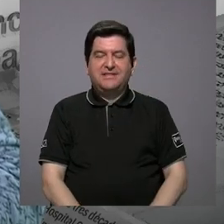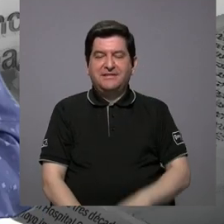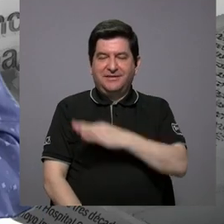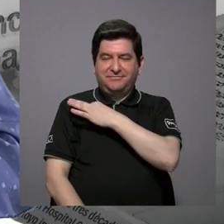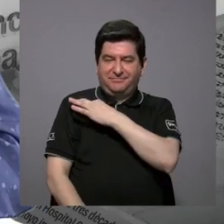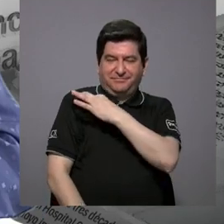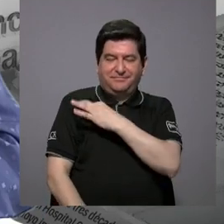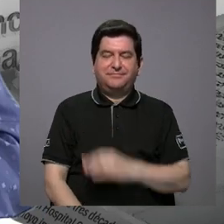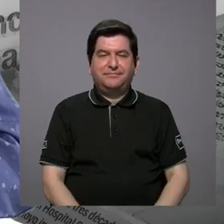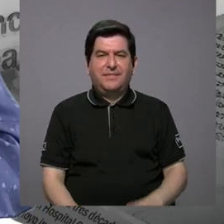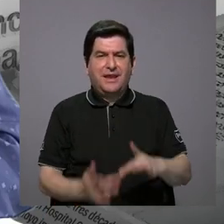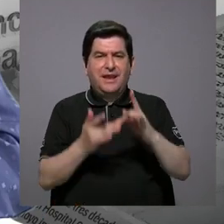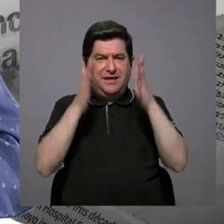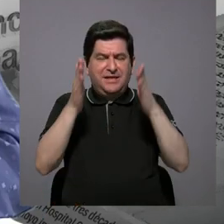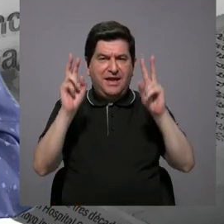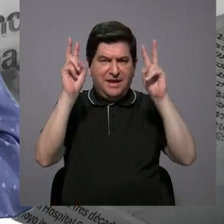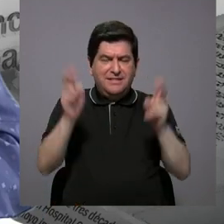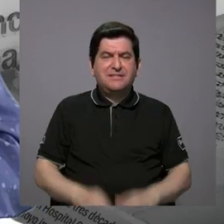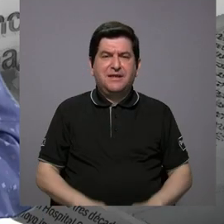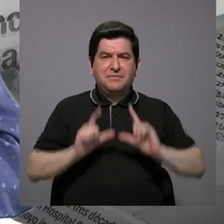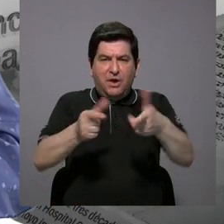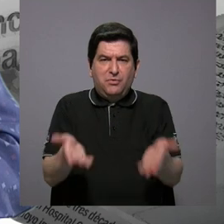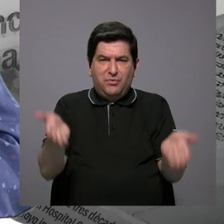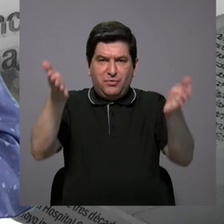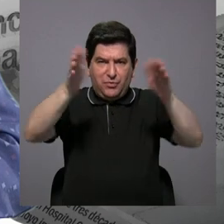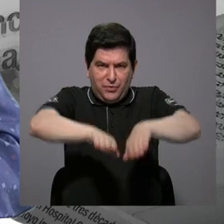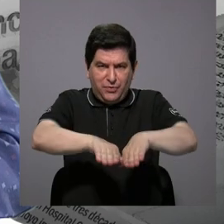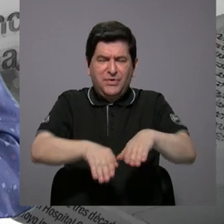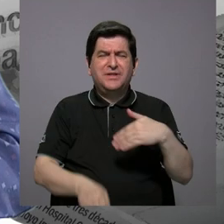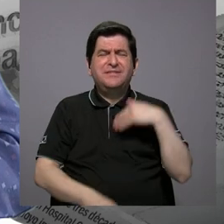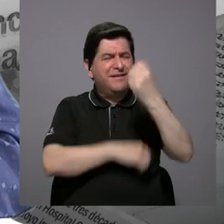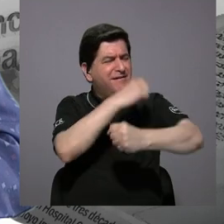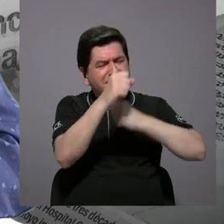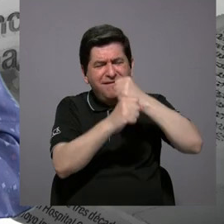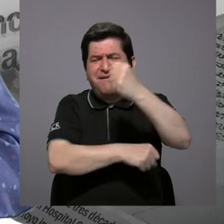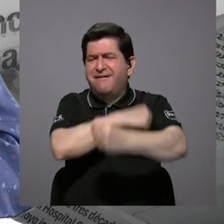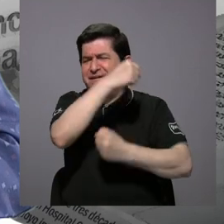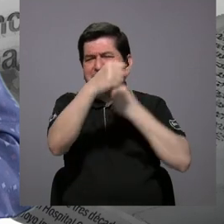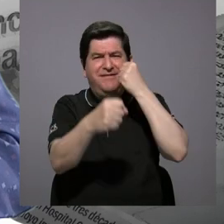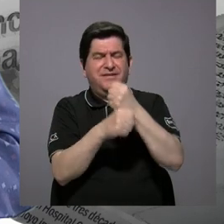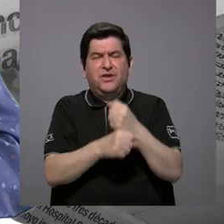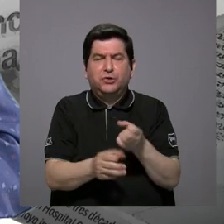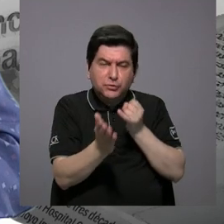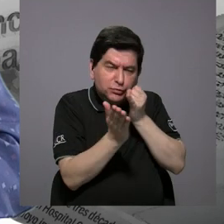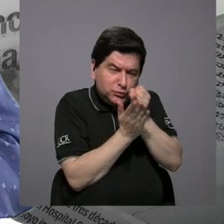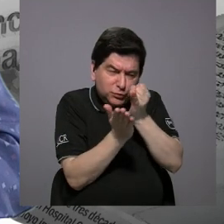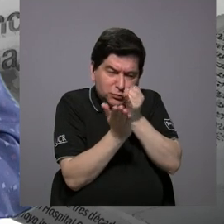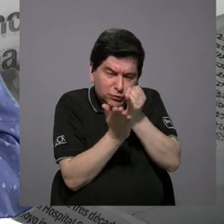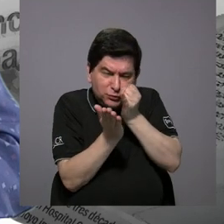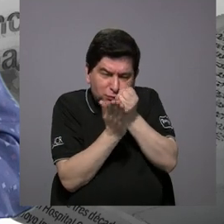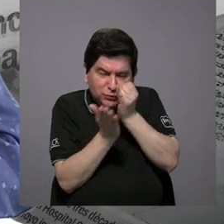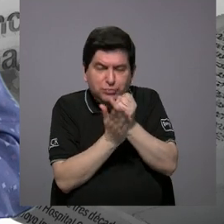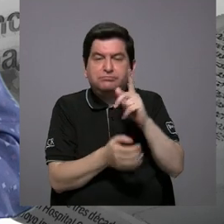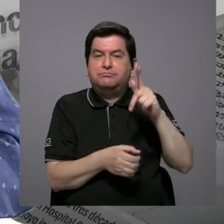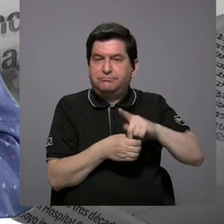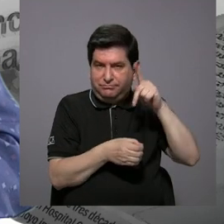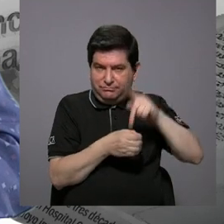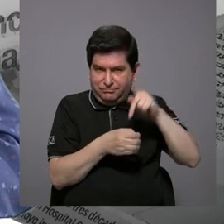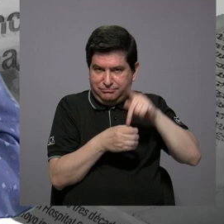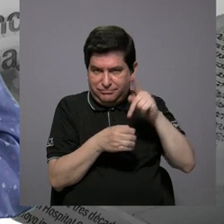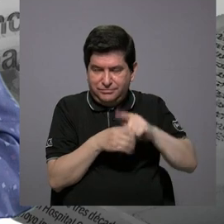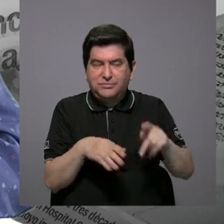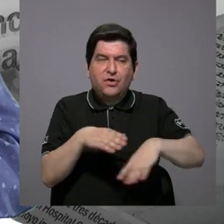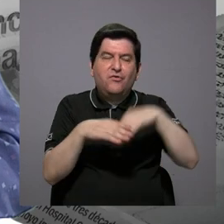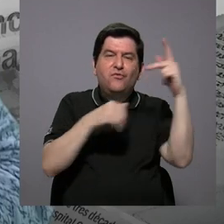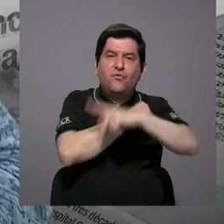invitado, es un experto en el tema de rellenos sanitarios. Tiene muchos años de investigar, de participar en el